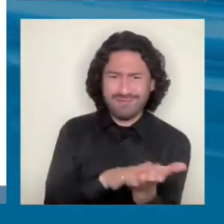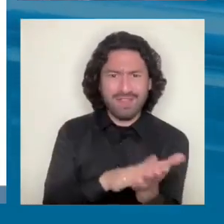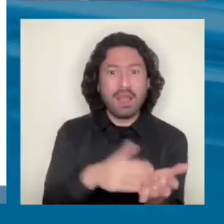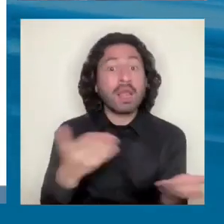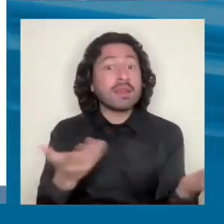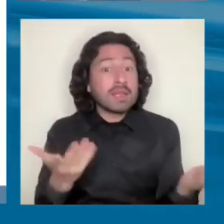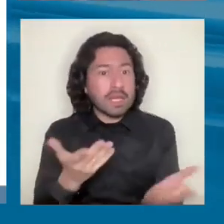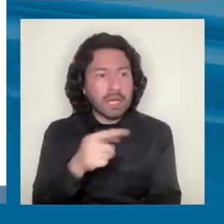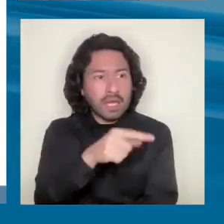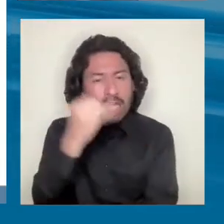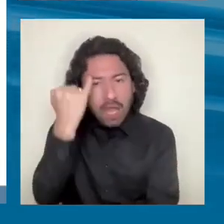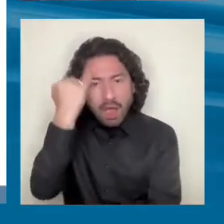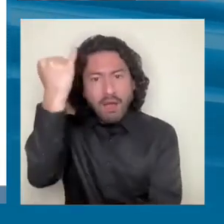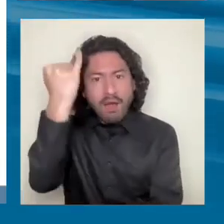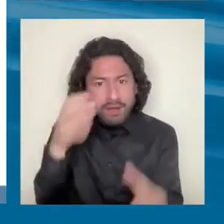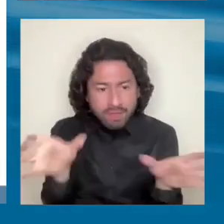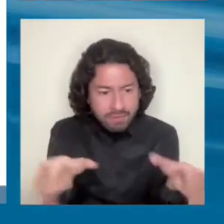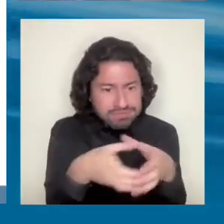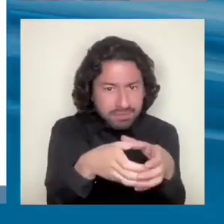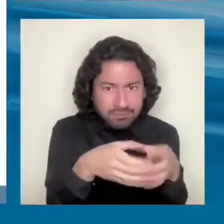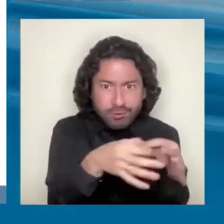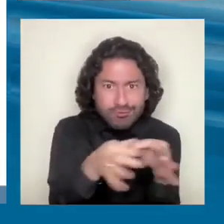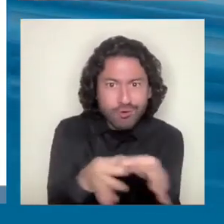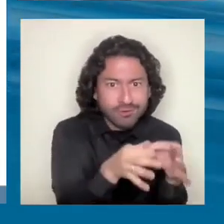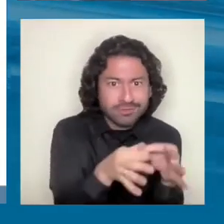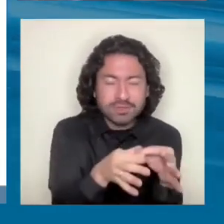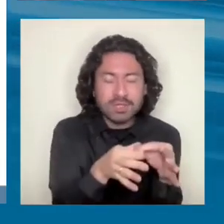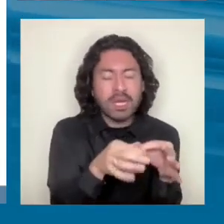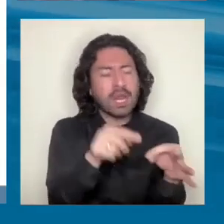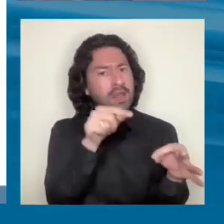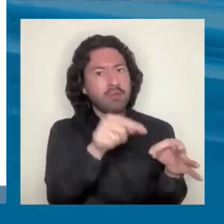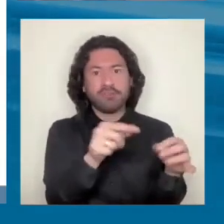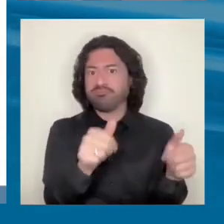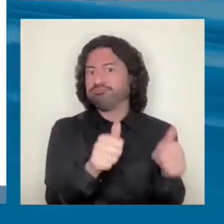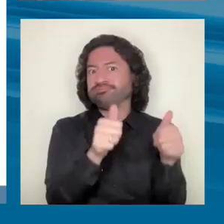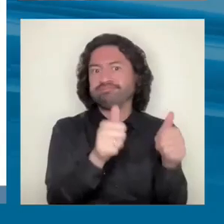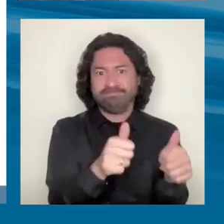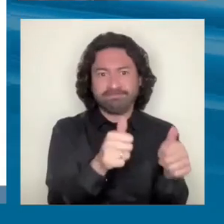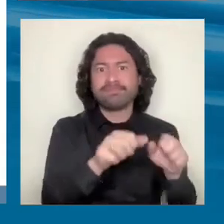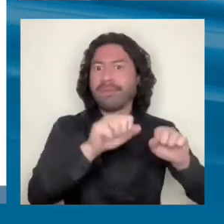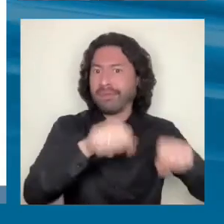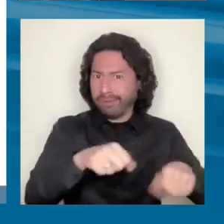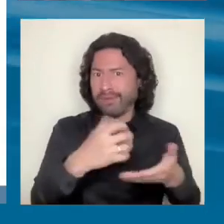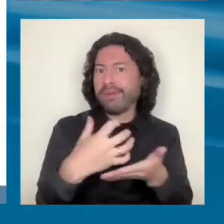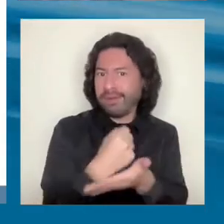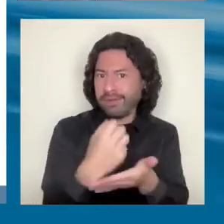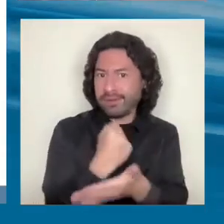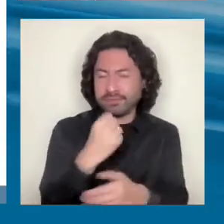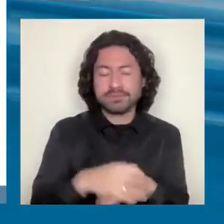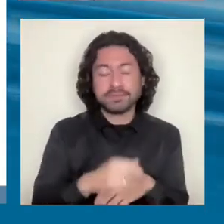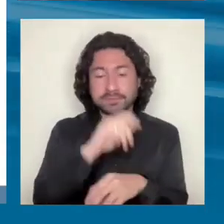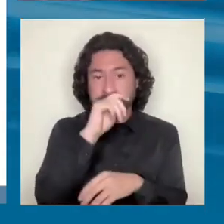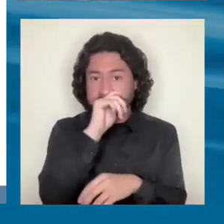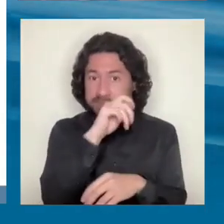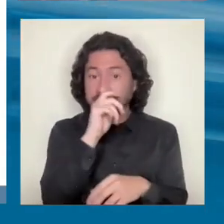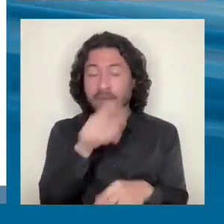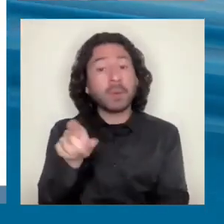clúster, el enfoque de clúster es un método muy efectivo para hacer esto. También, otra característica,